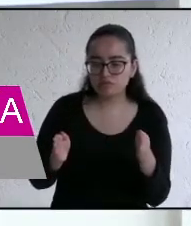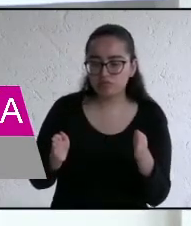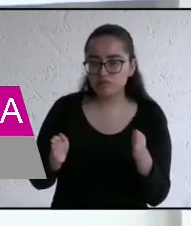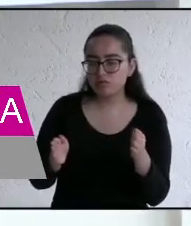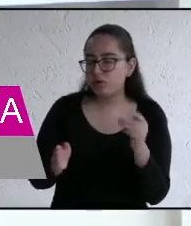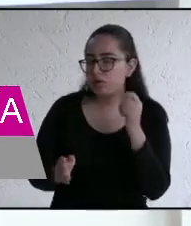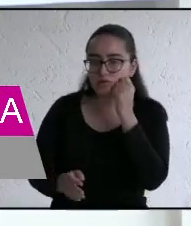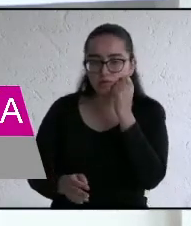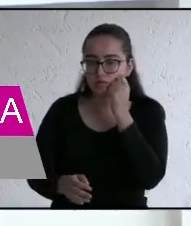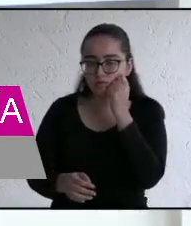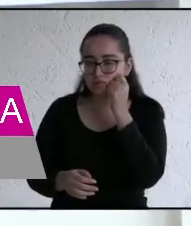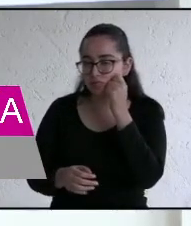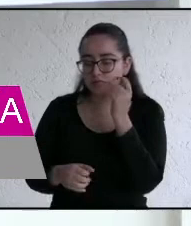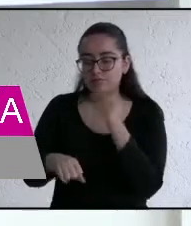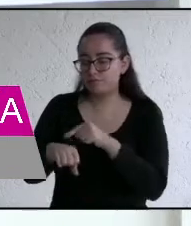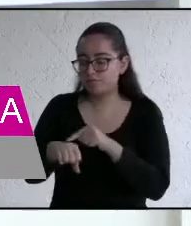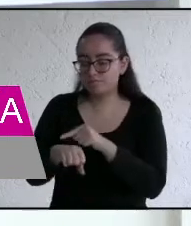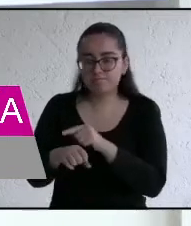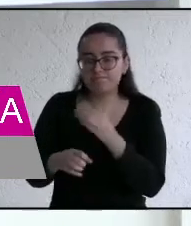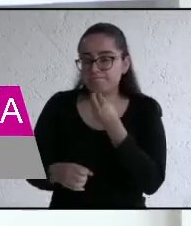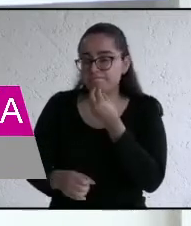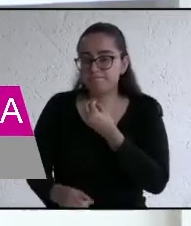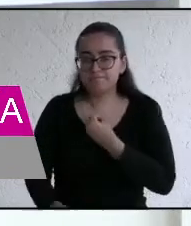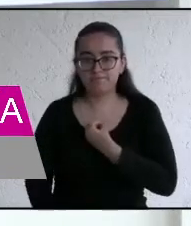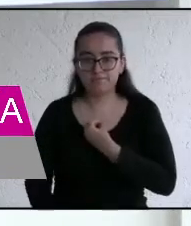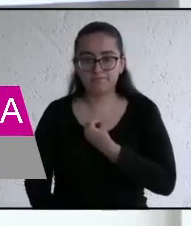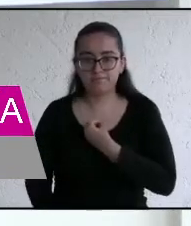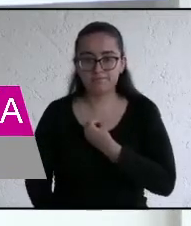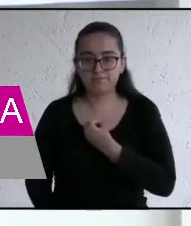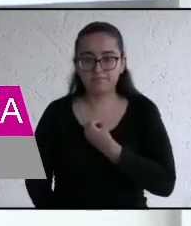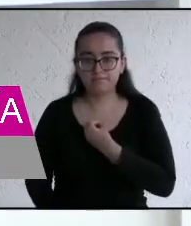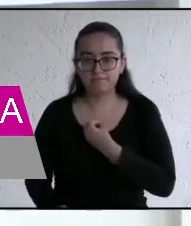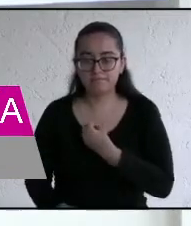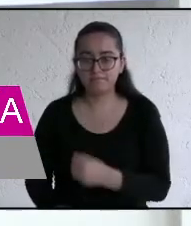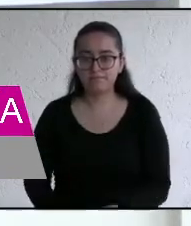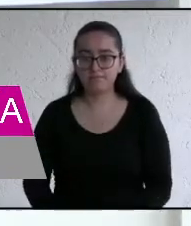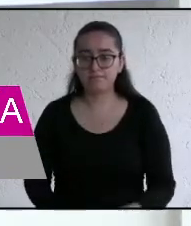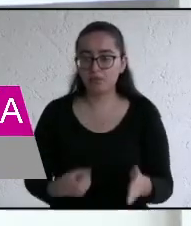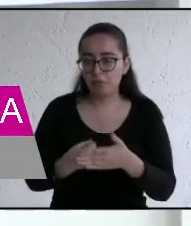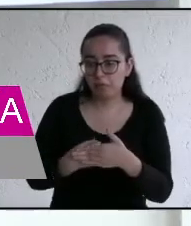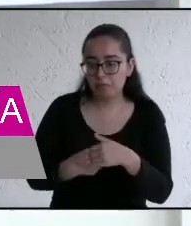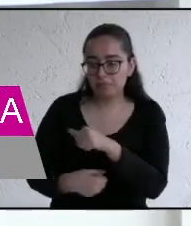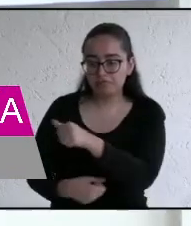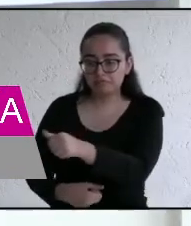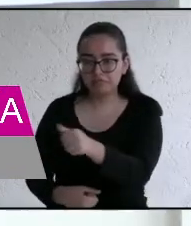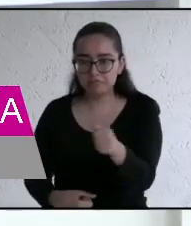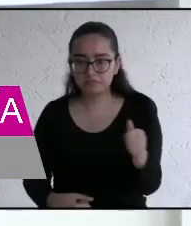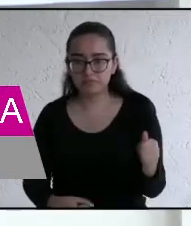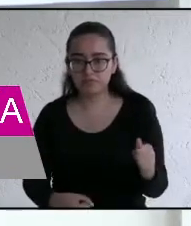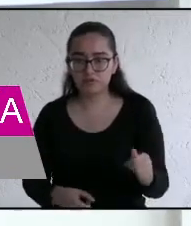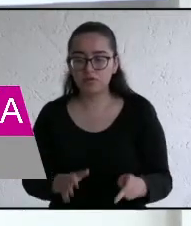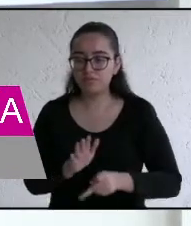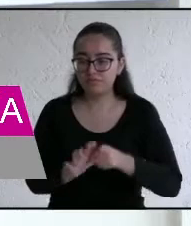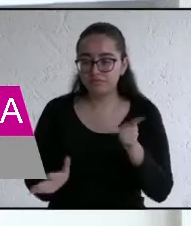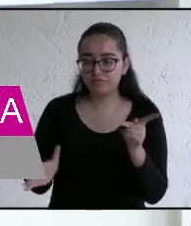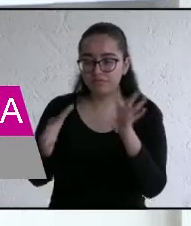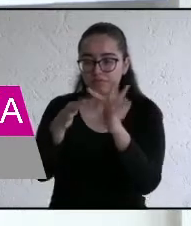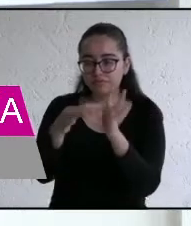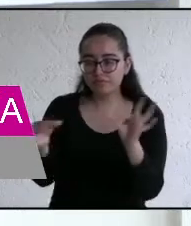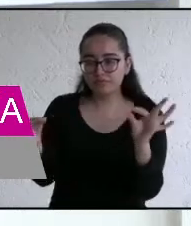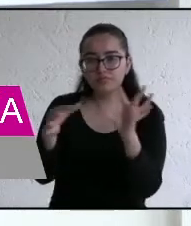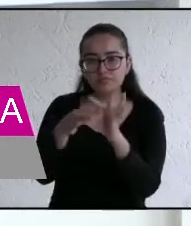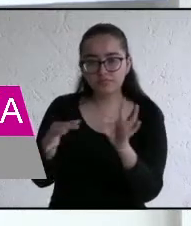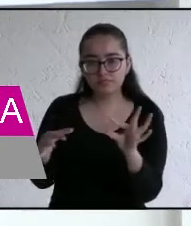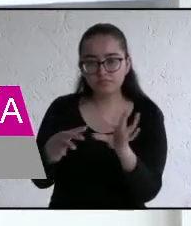perderá el tiempo y pasaremos al siguiente participante. Después, en el segundo segmento de réplicas y contrarréplicas,